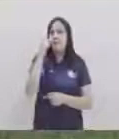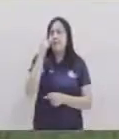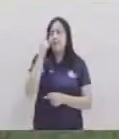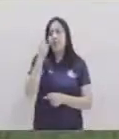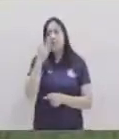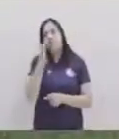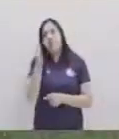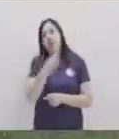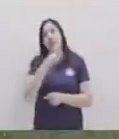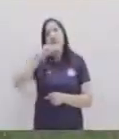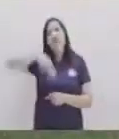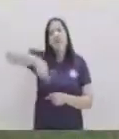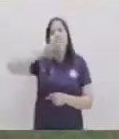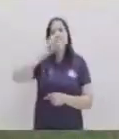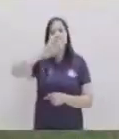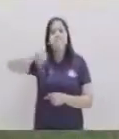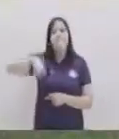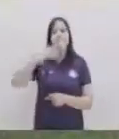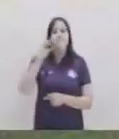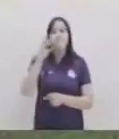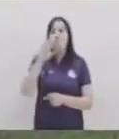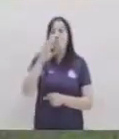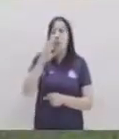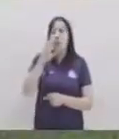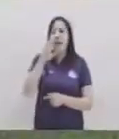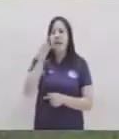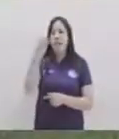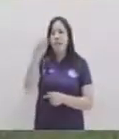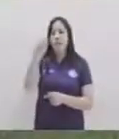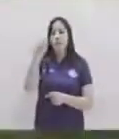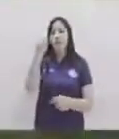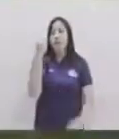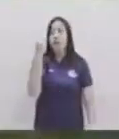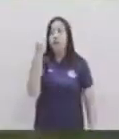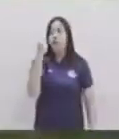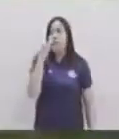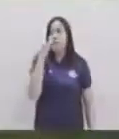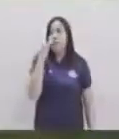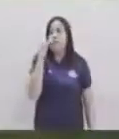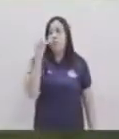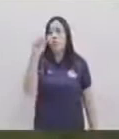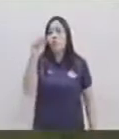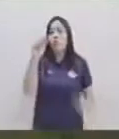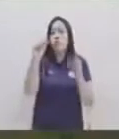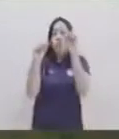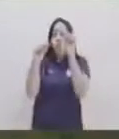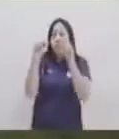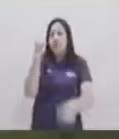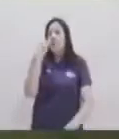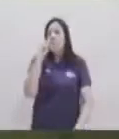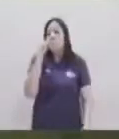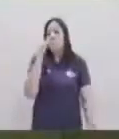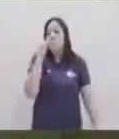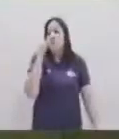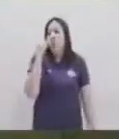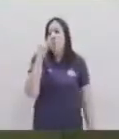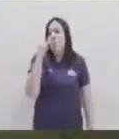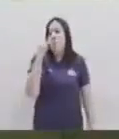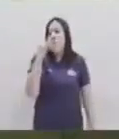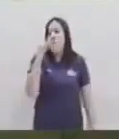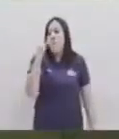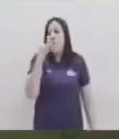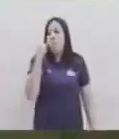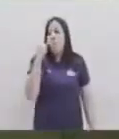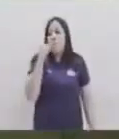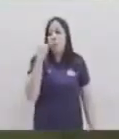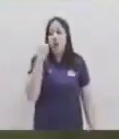en el costado derecho mujer voy a cerrar mi mano pero voy a dejar abierto índice y pulgar y voy a